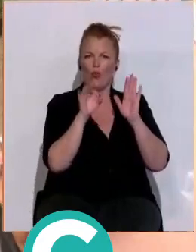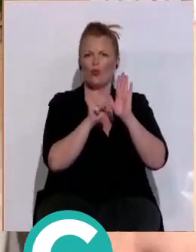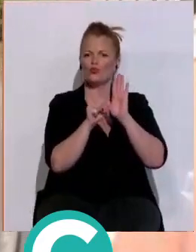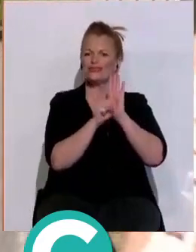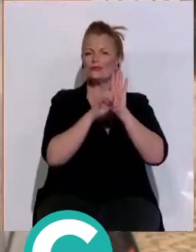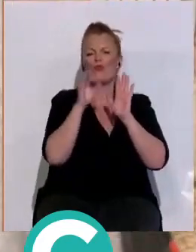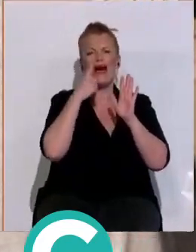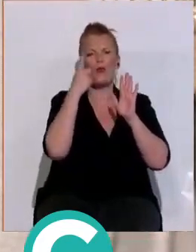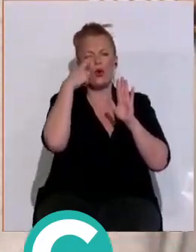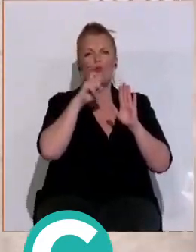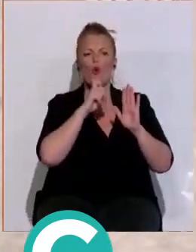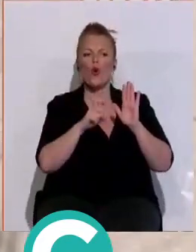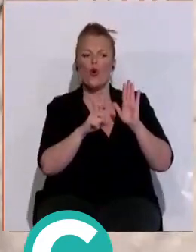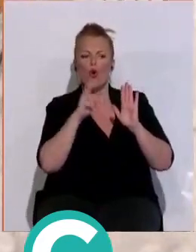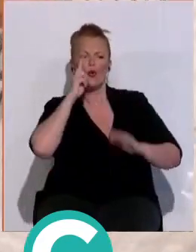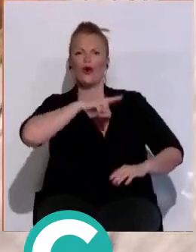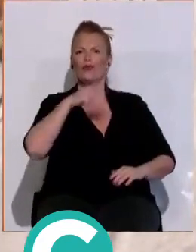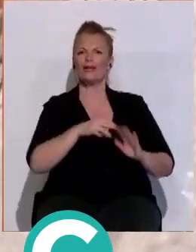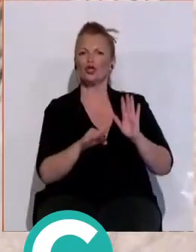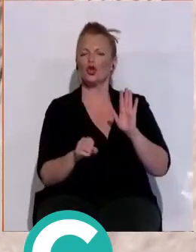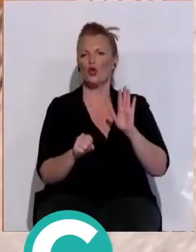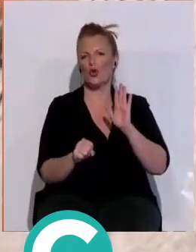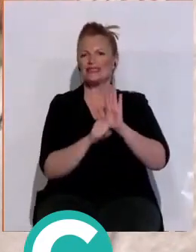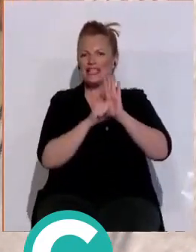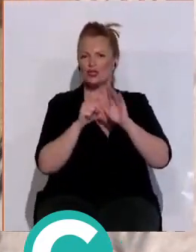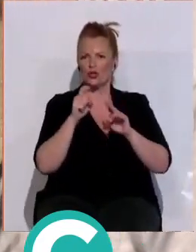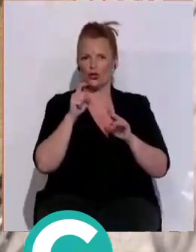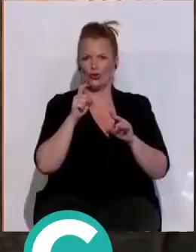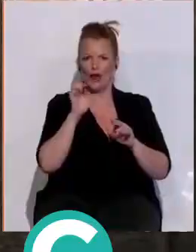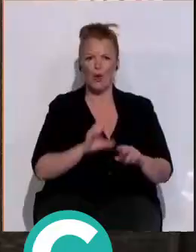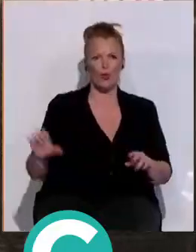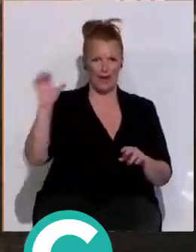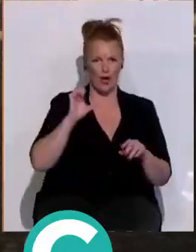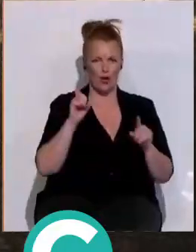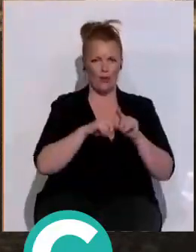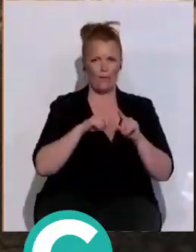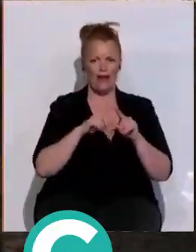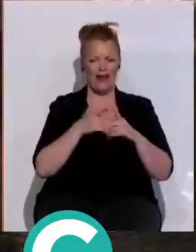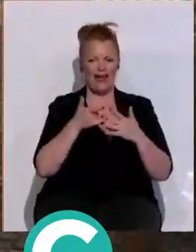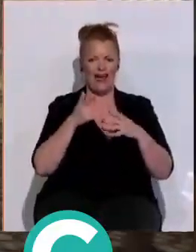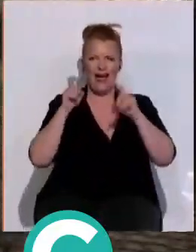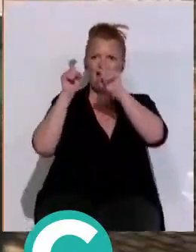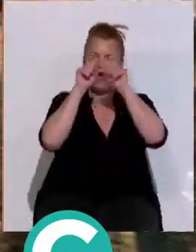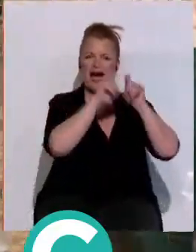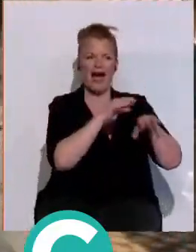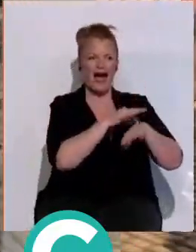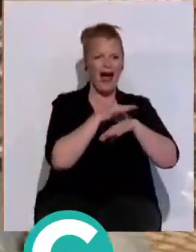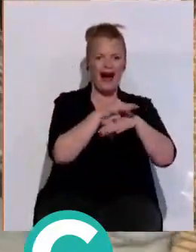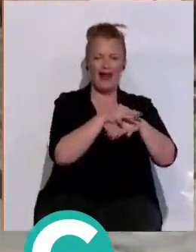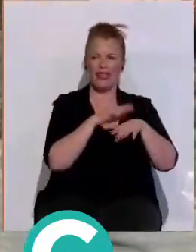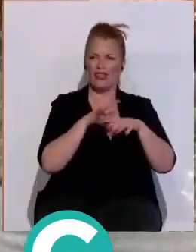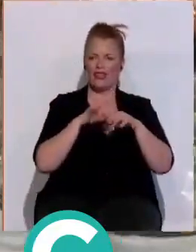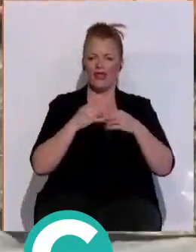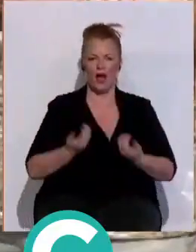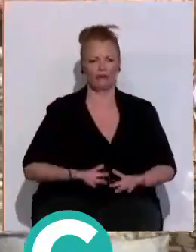enfoquen sus esfuerzos en un turismo ordenado y la imposición de una tasa turística que revierta en la economía de la ciudad, tal y como